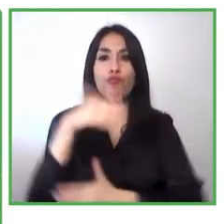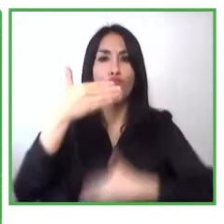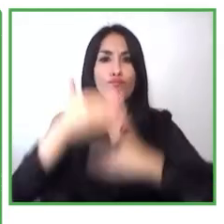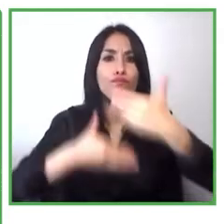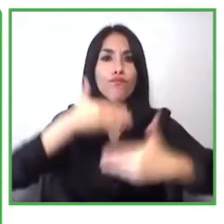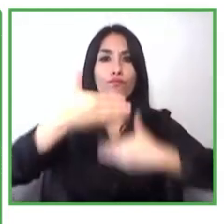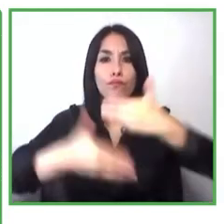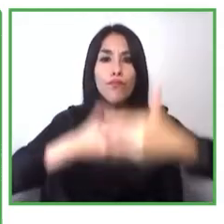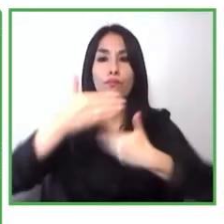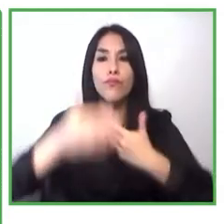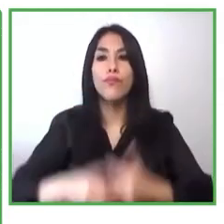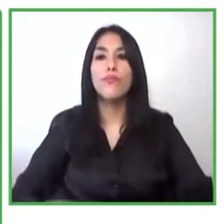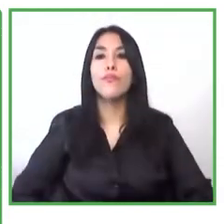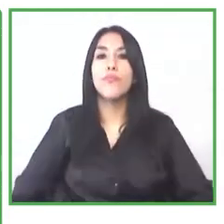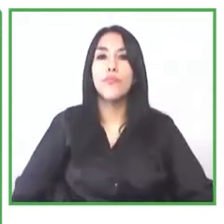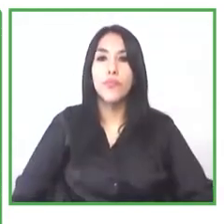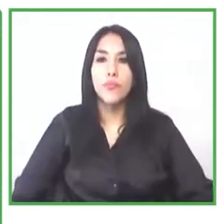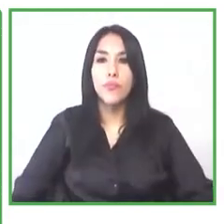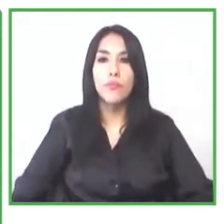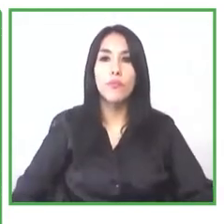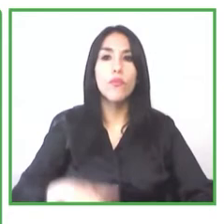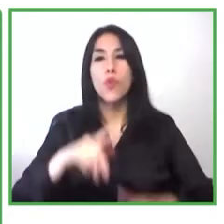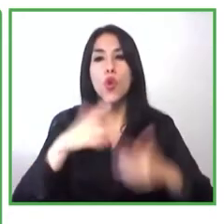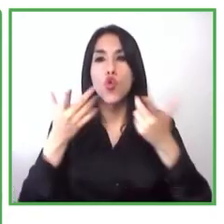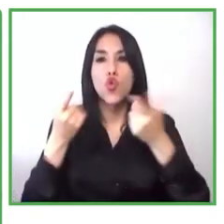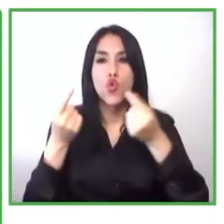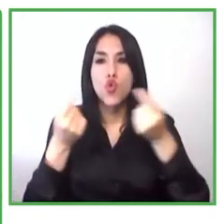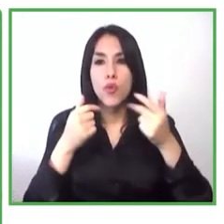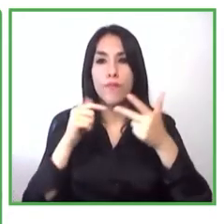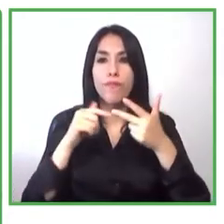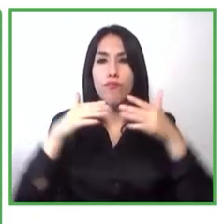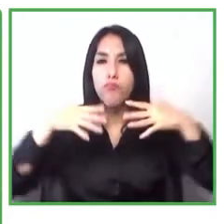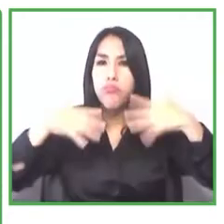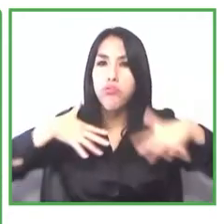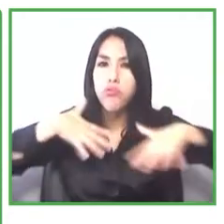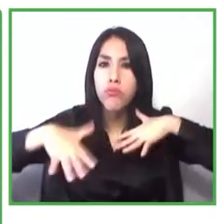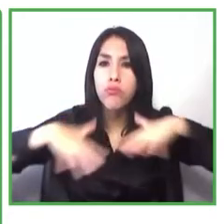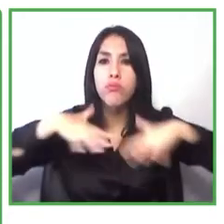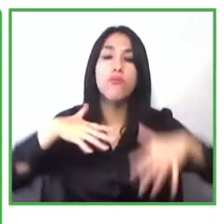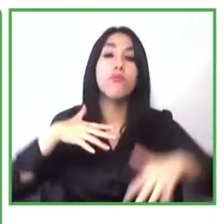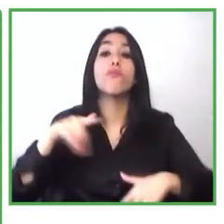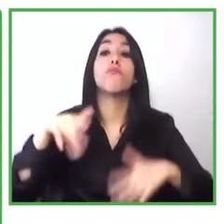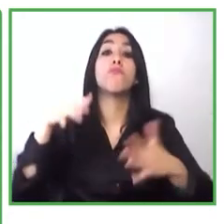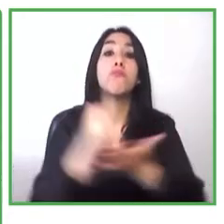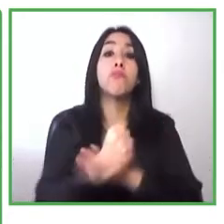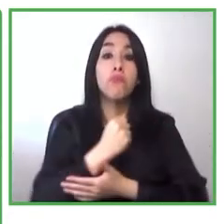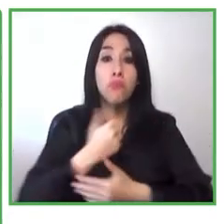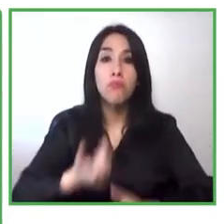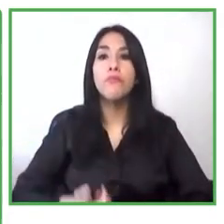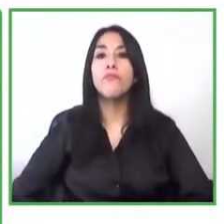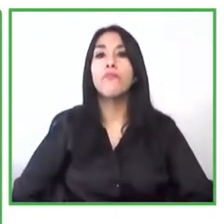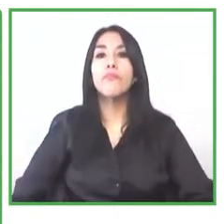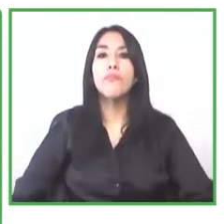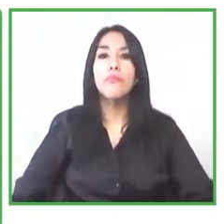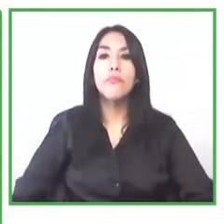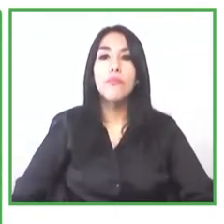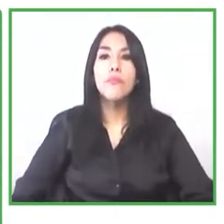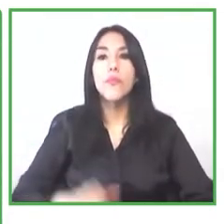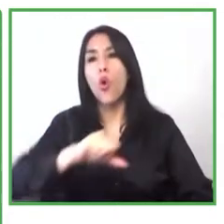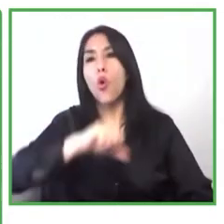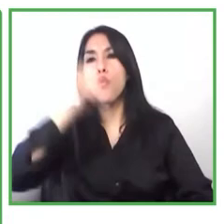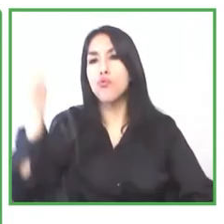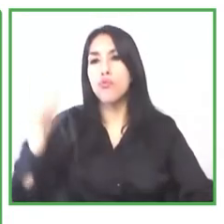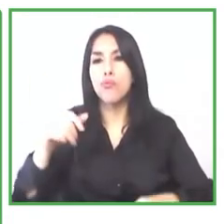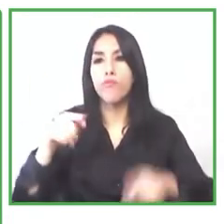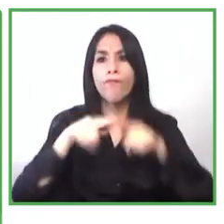tienen algunos emprendimientos mucho más pequeños negocios, otras de ellas más enfocadas en llevar el tránsito a la formalización